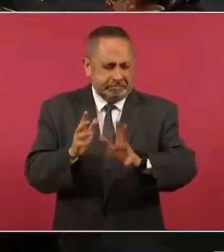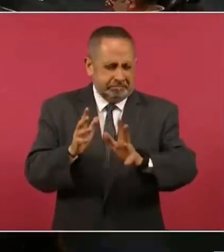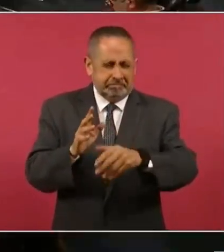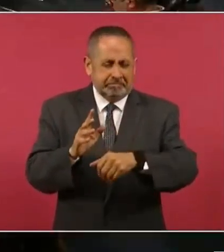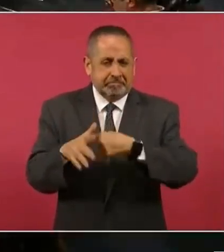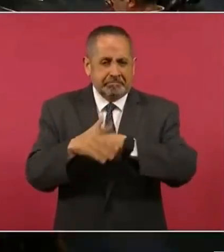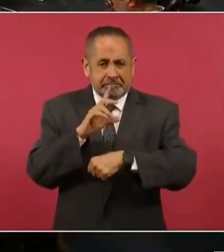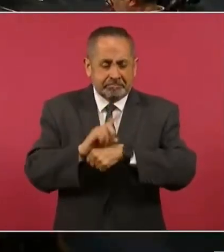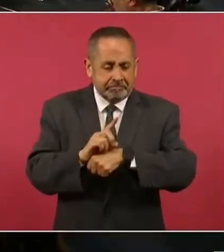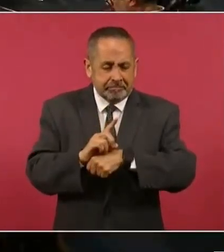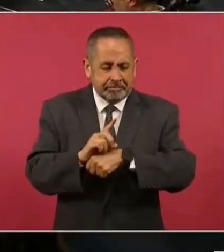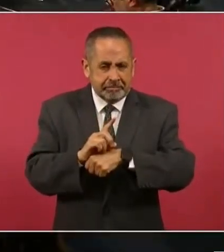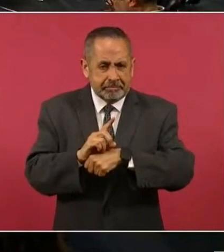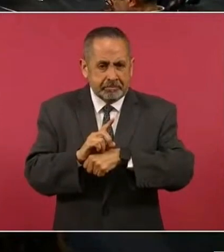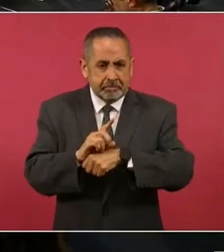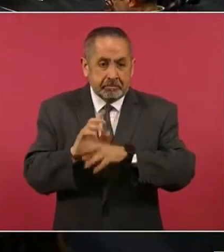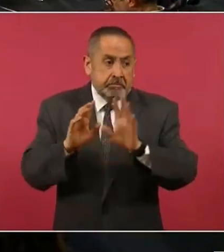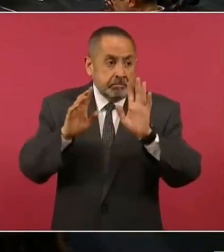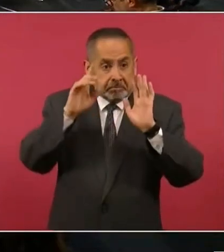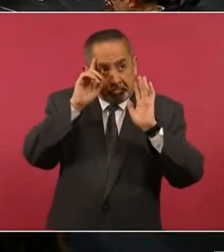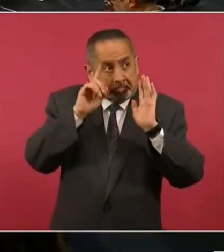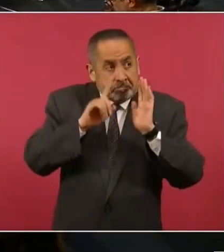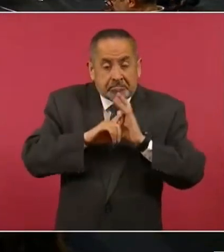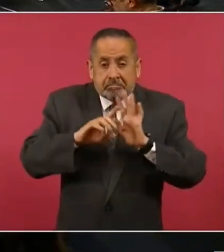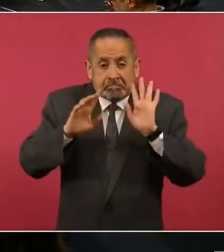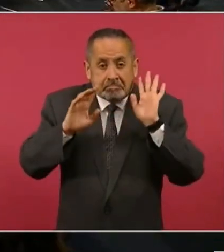pues me imagino que han